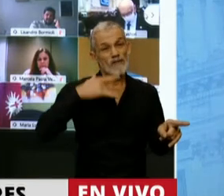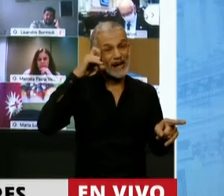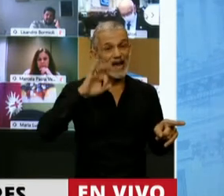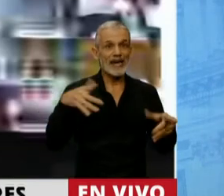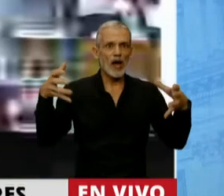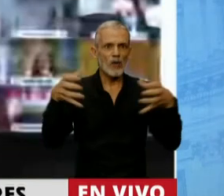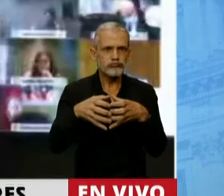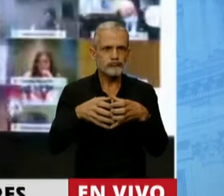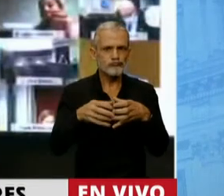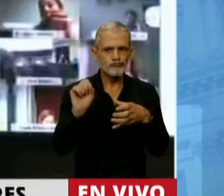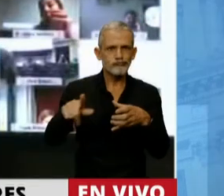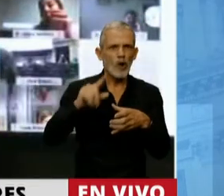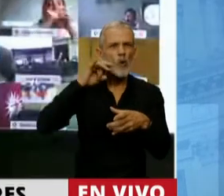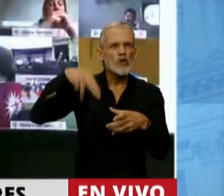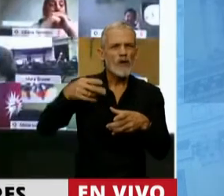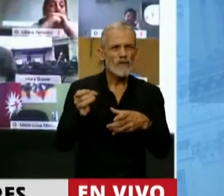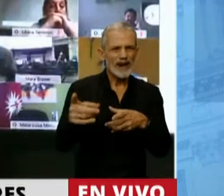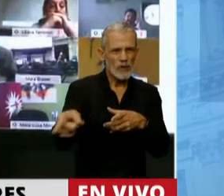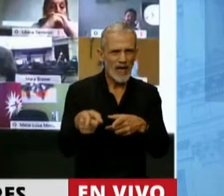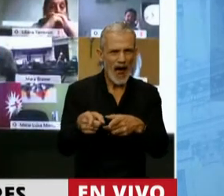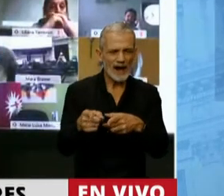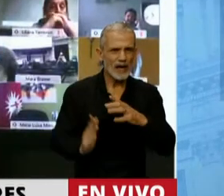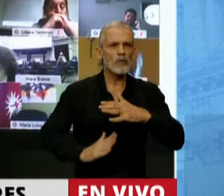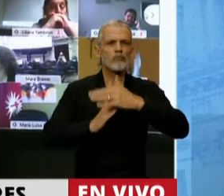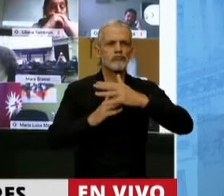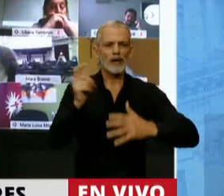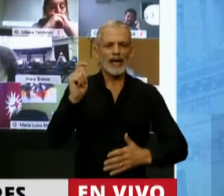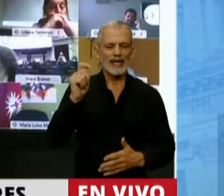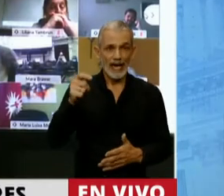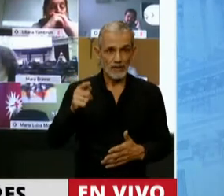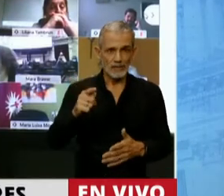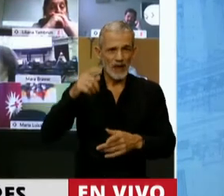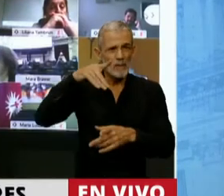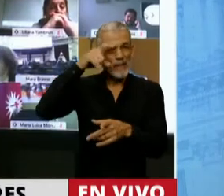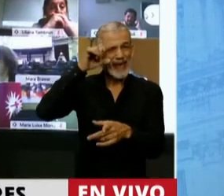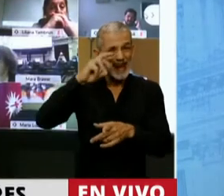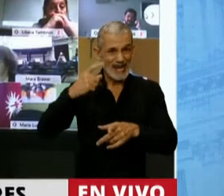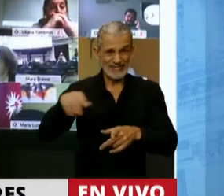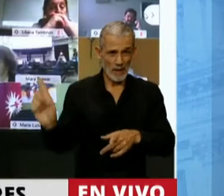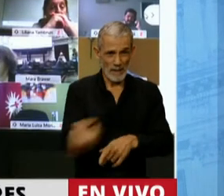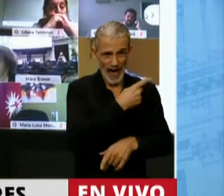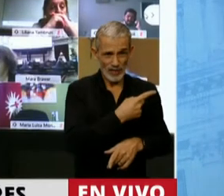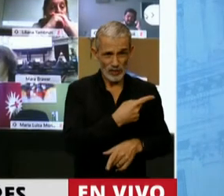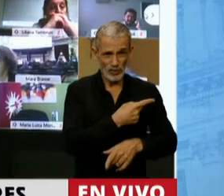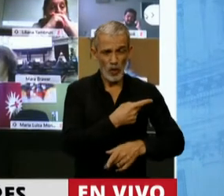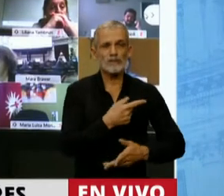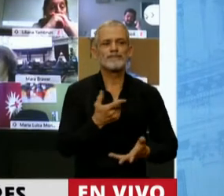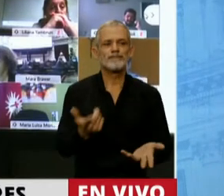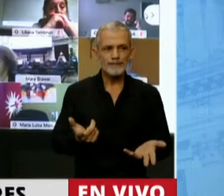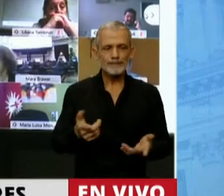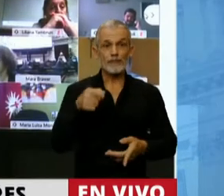de una patota de la Unión Ferroviaria encabezada, enviada por Pedraza. Un hecho que